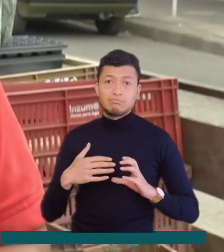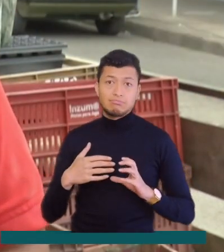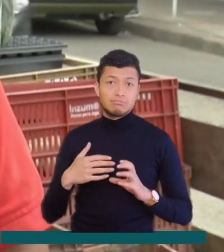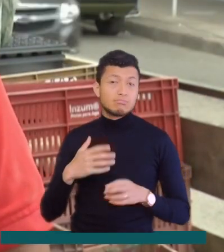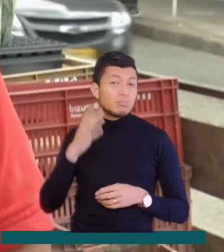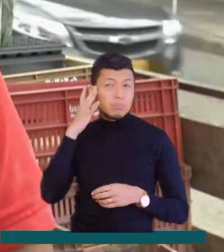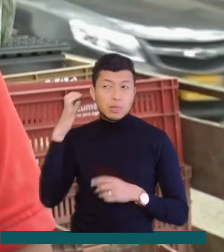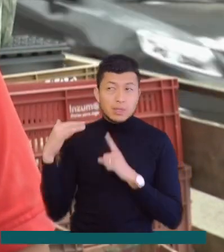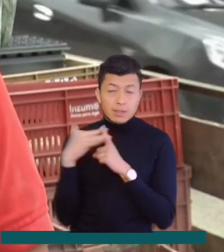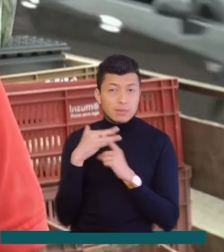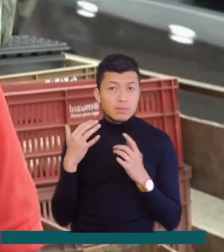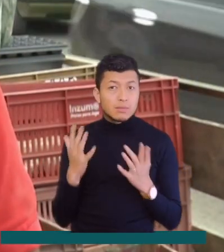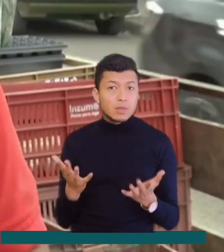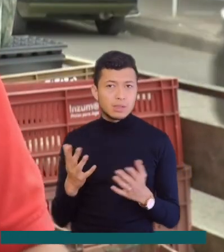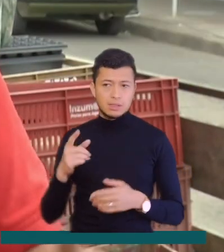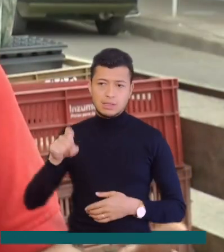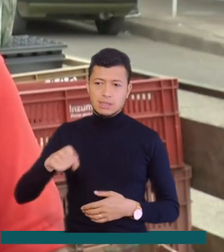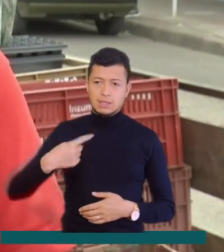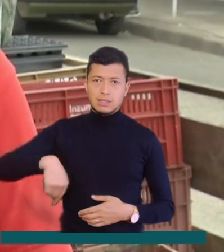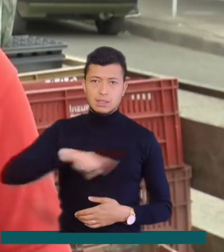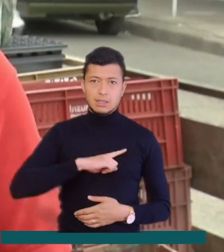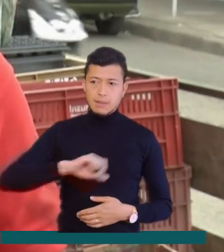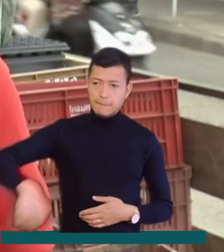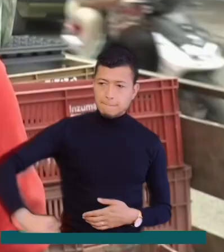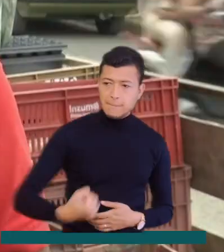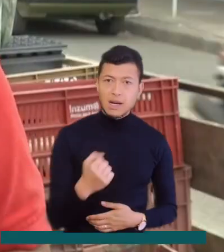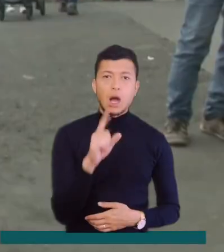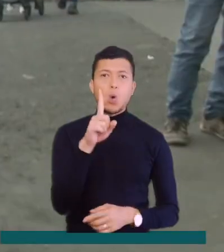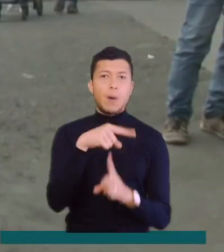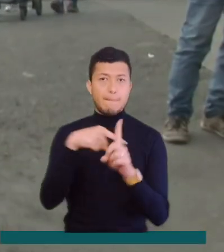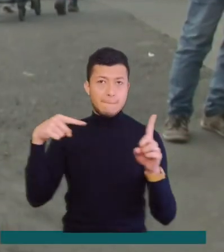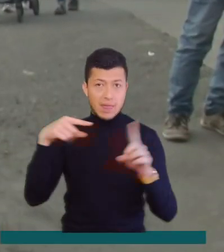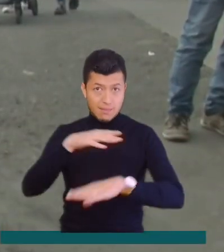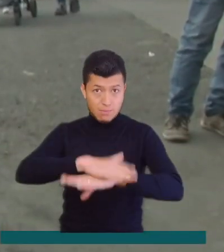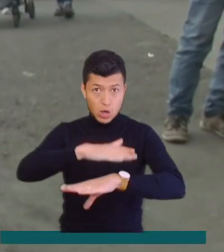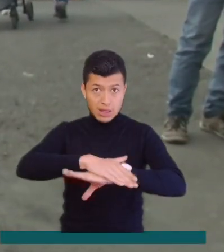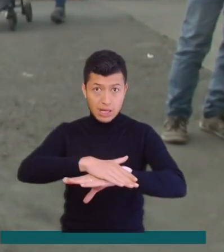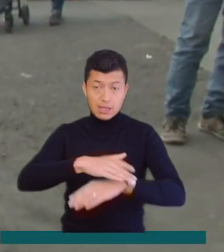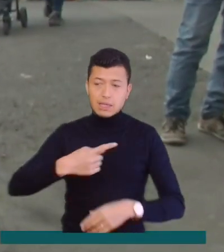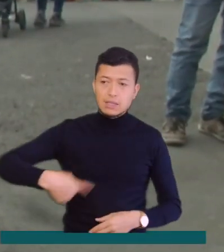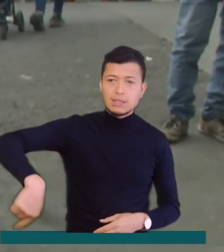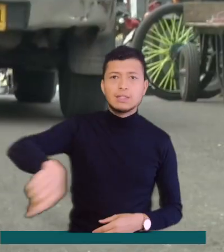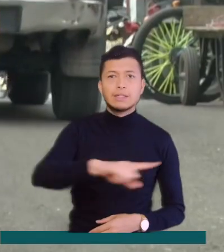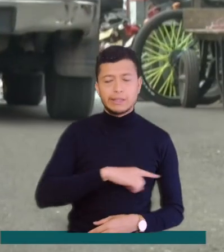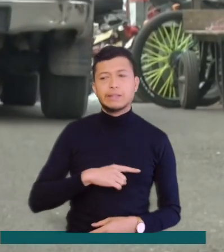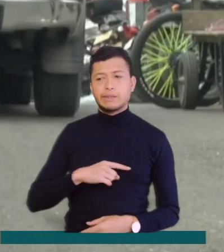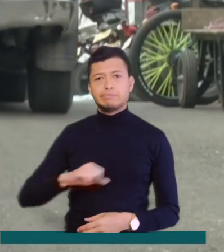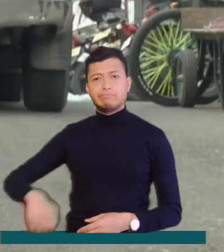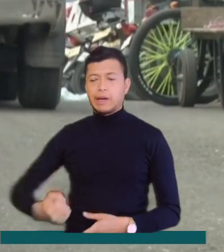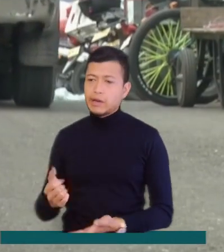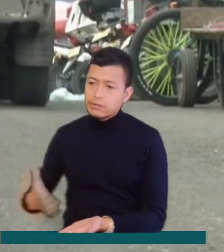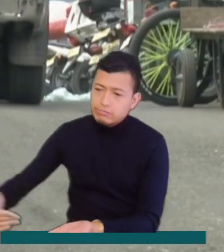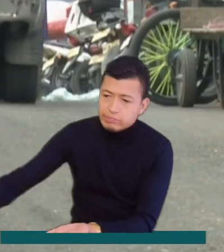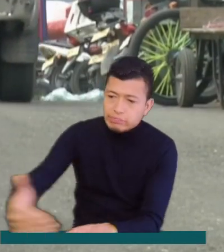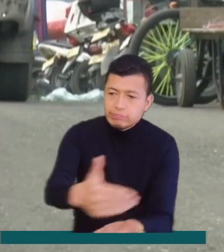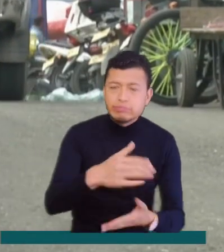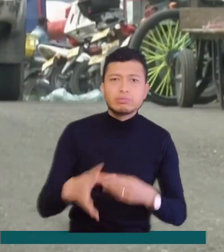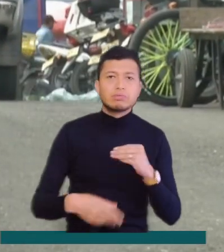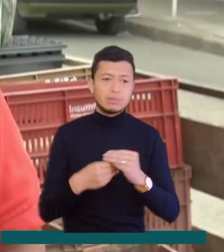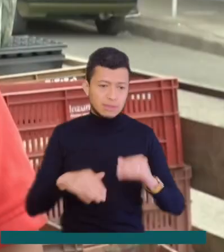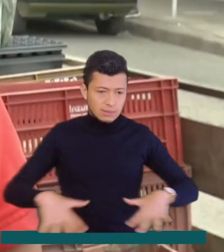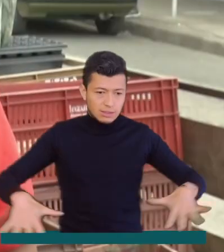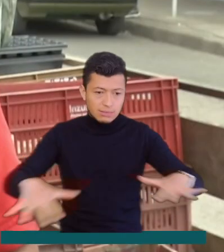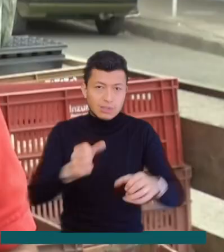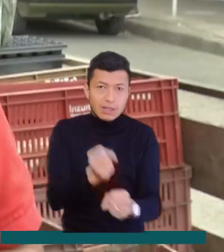qué? Porque tenemos que recoger nuestro mercado a la una y media de la tarde para que el sitio donde trabajamos esté